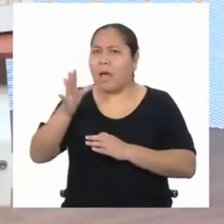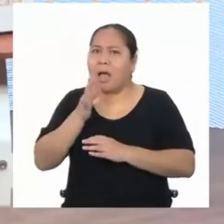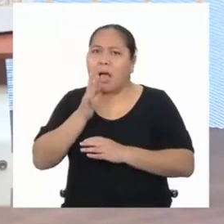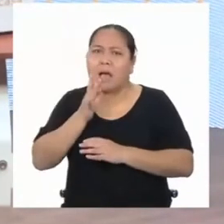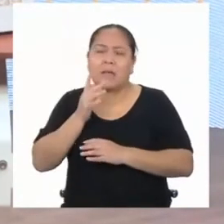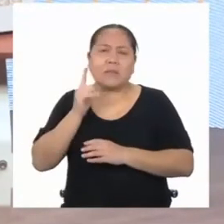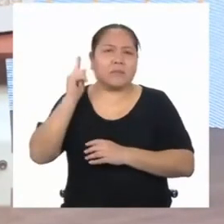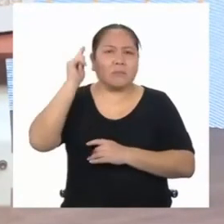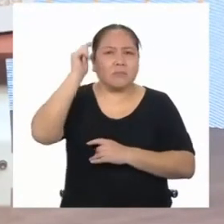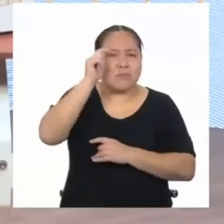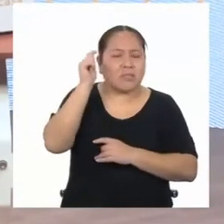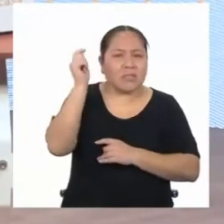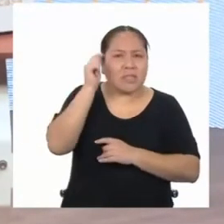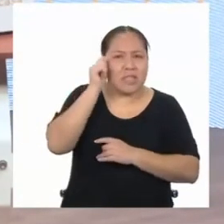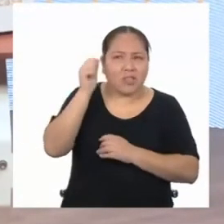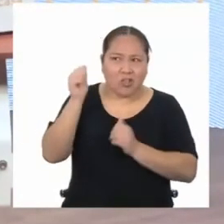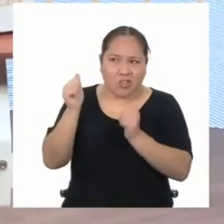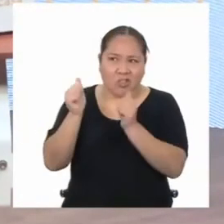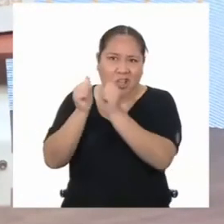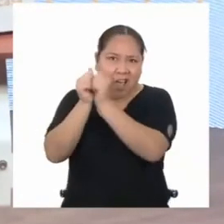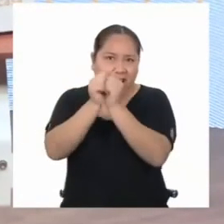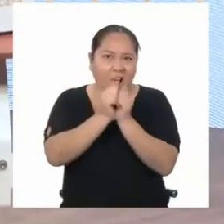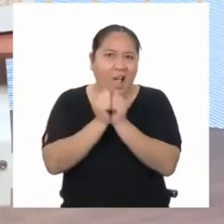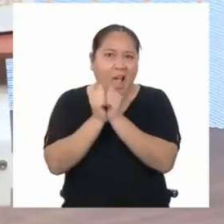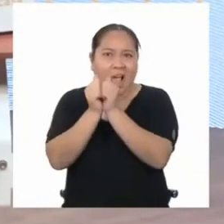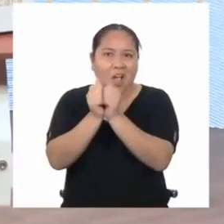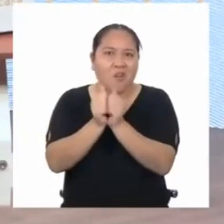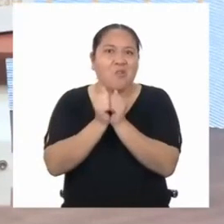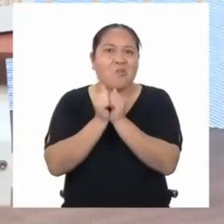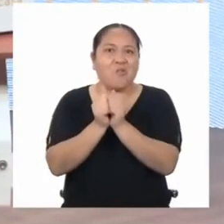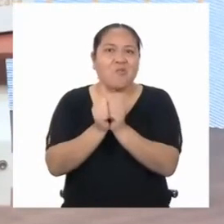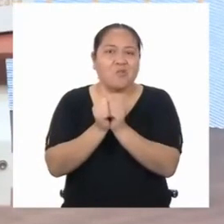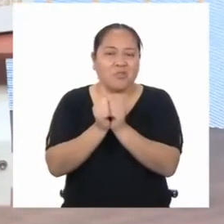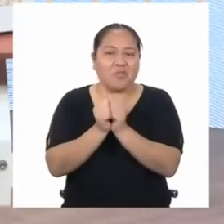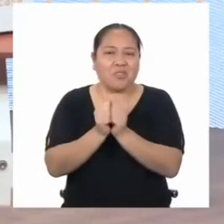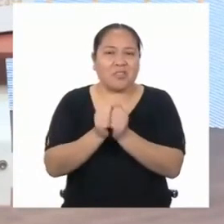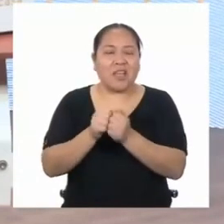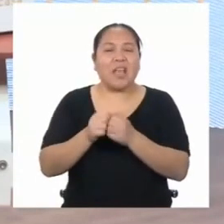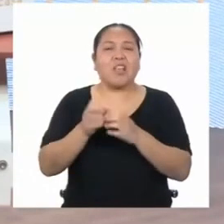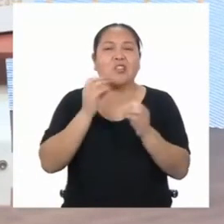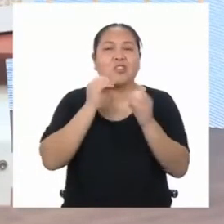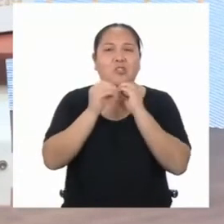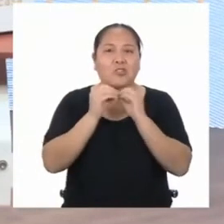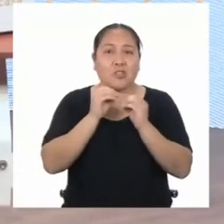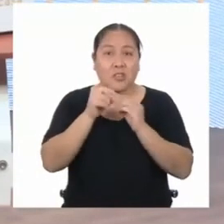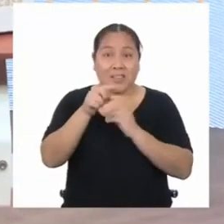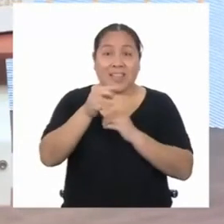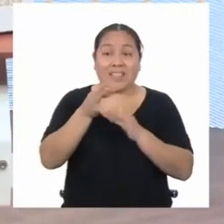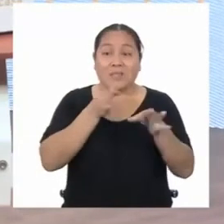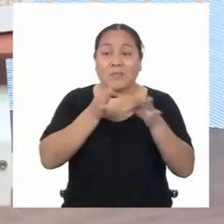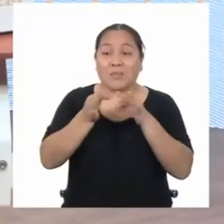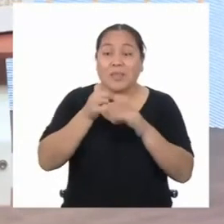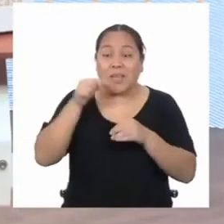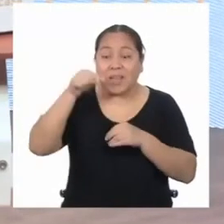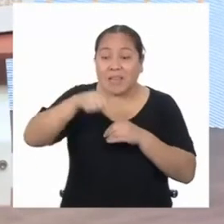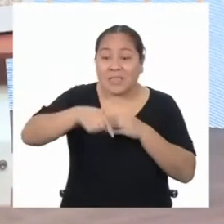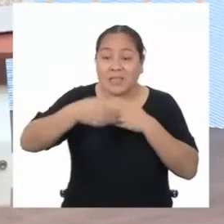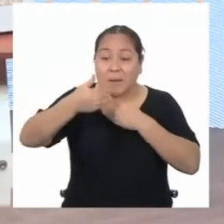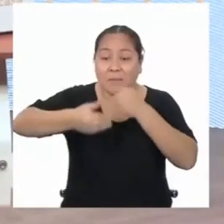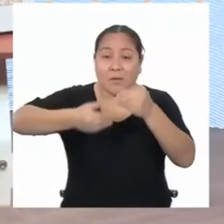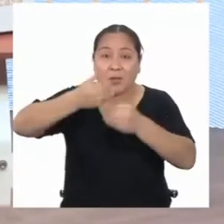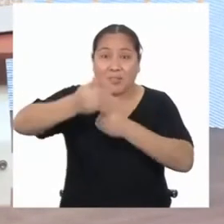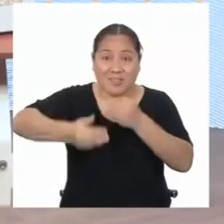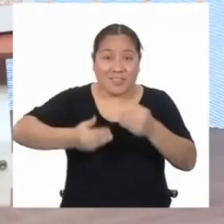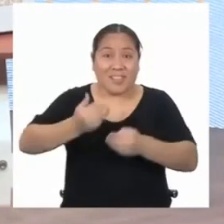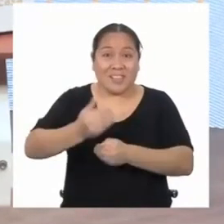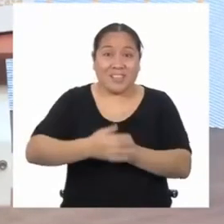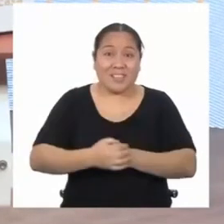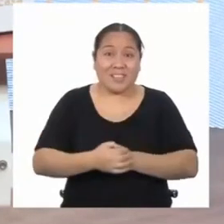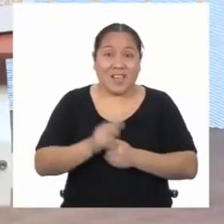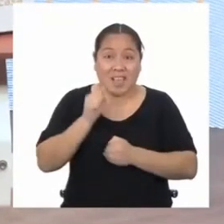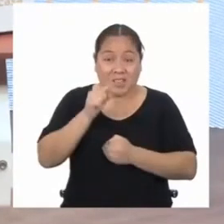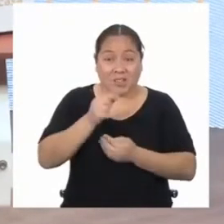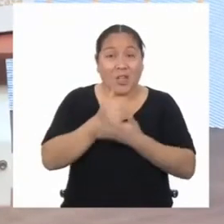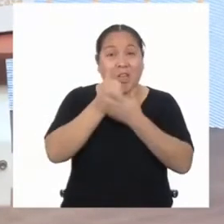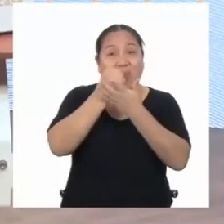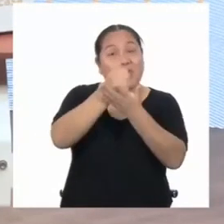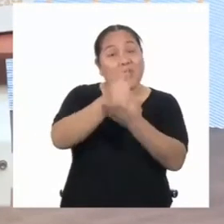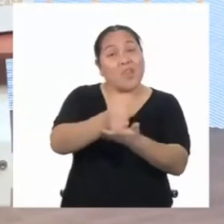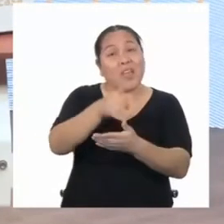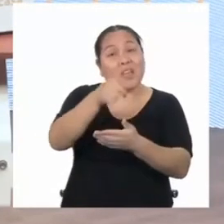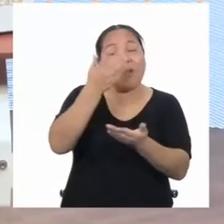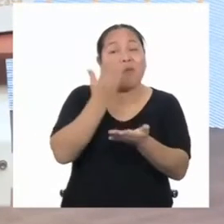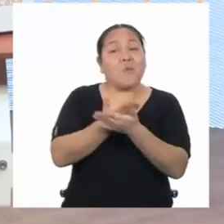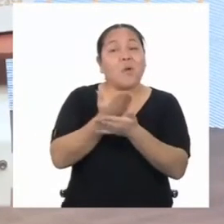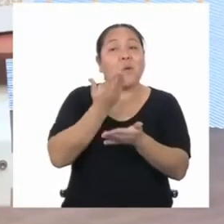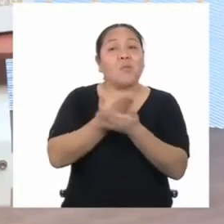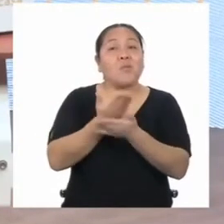tías o abuelos para resolverlos juntos. Vayan explicándoles por qué siguen ese proceso en el cálculo. Eso, además, les servirá para